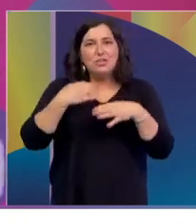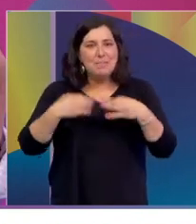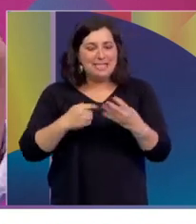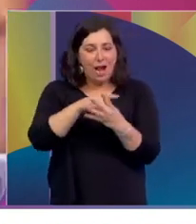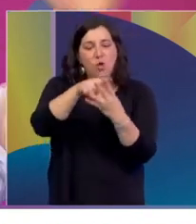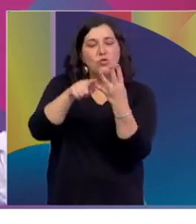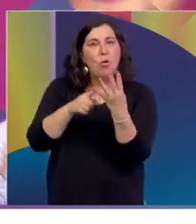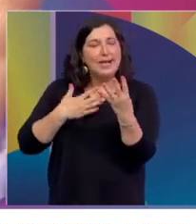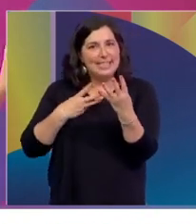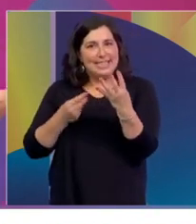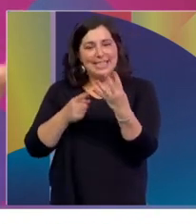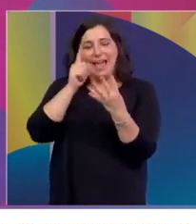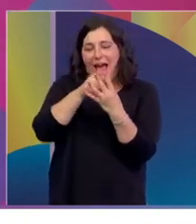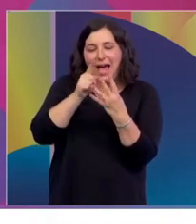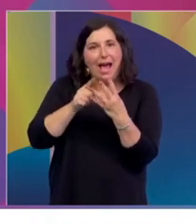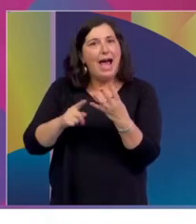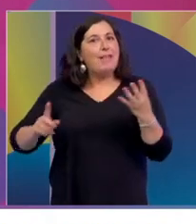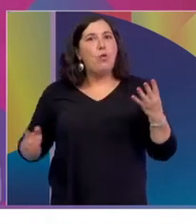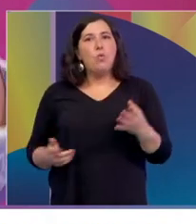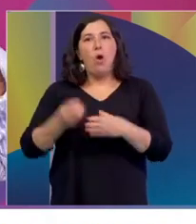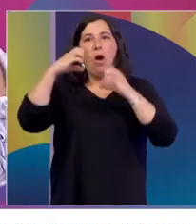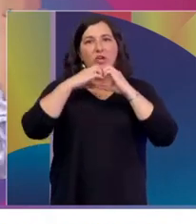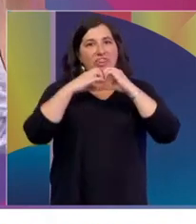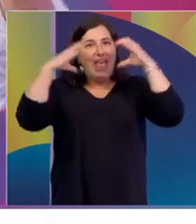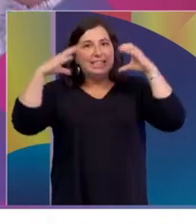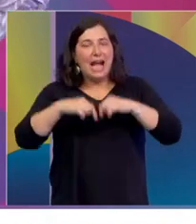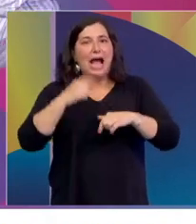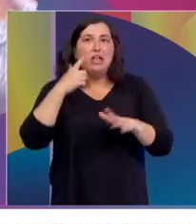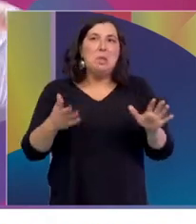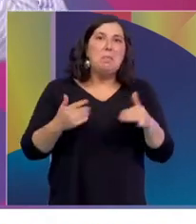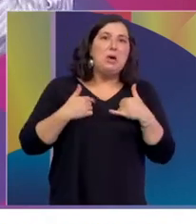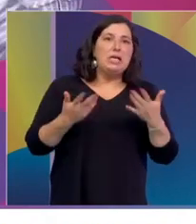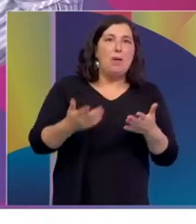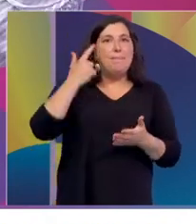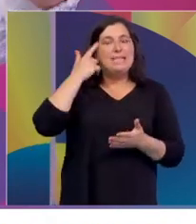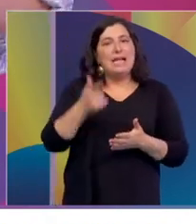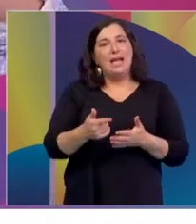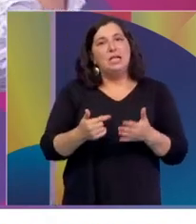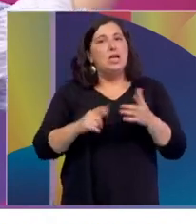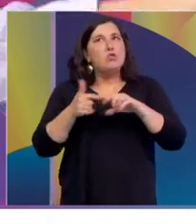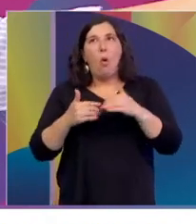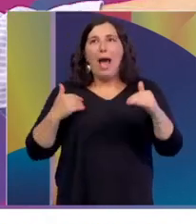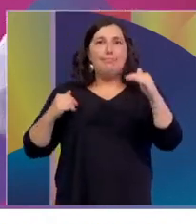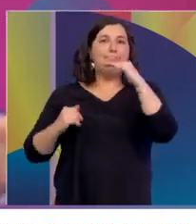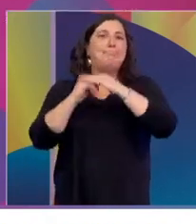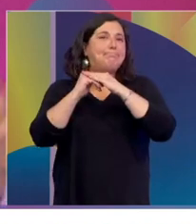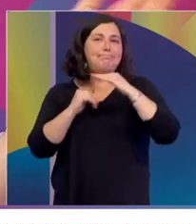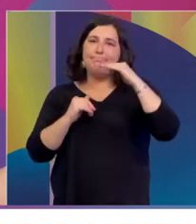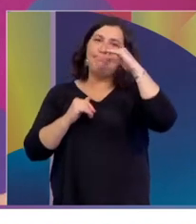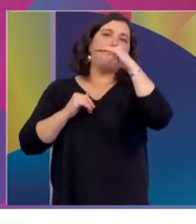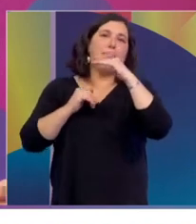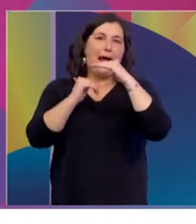sentí que a todos el estar en destacados los impulsó a decir si tenía un techo o no, no lo tengo, doy un paso más. Escuchar a Gaby decir